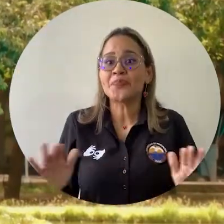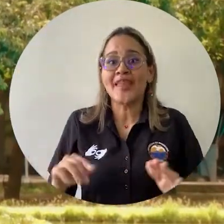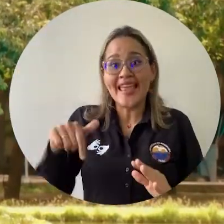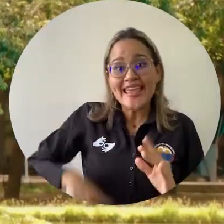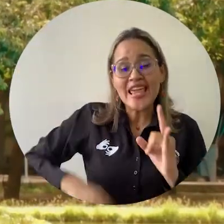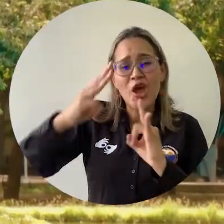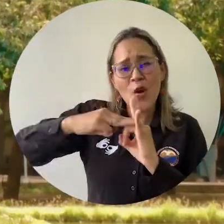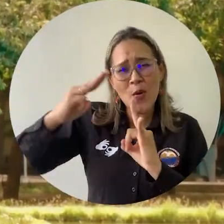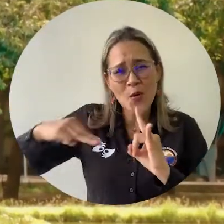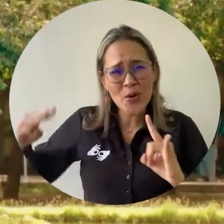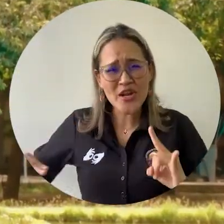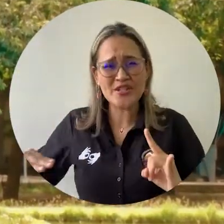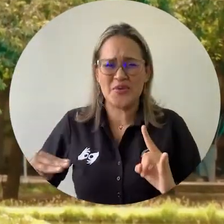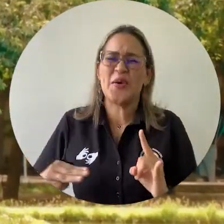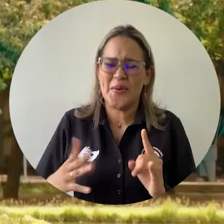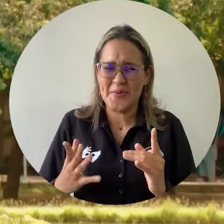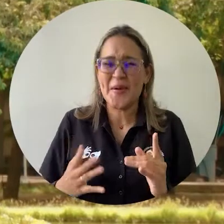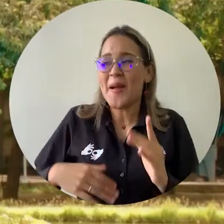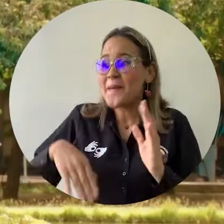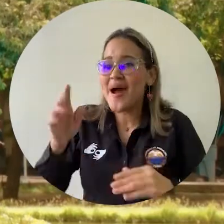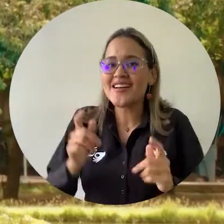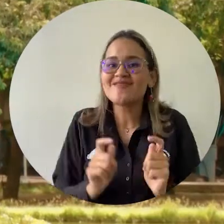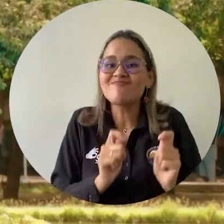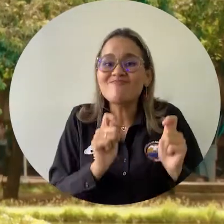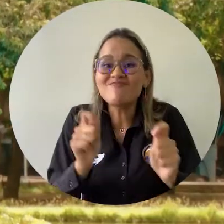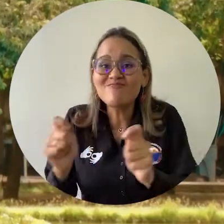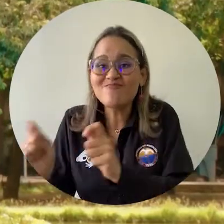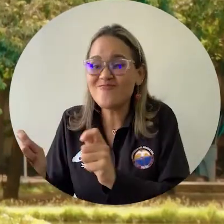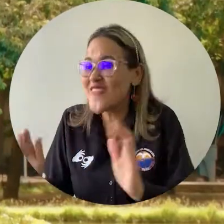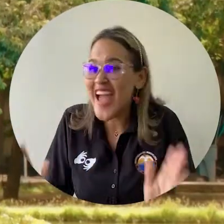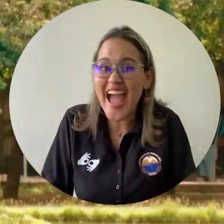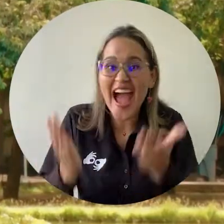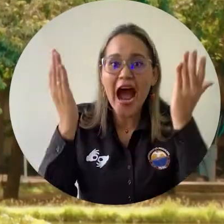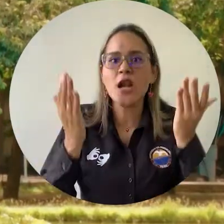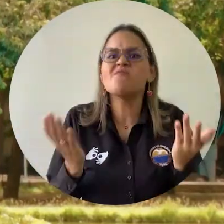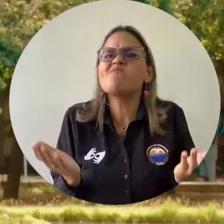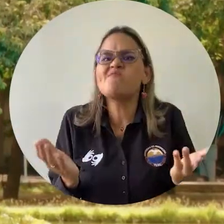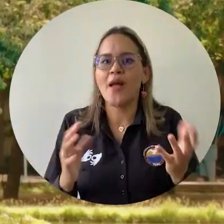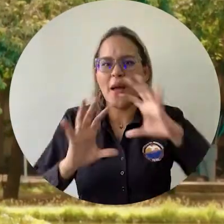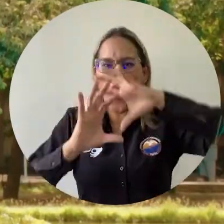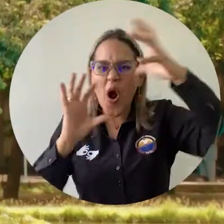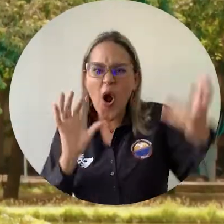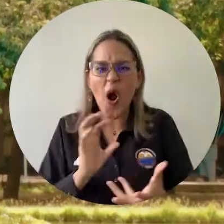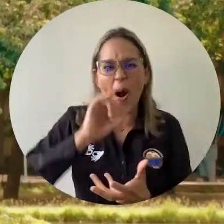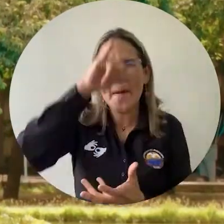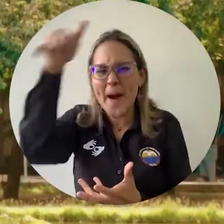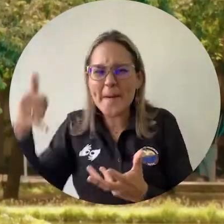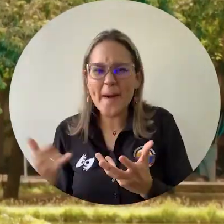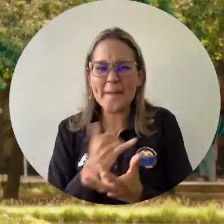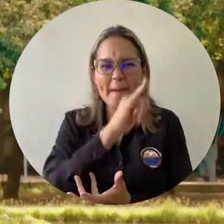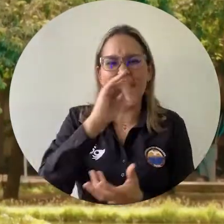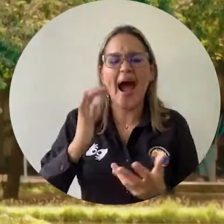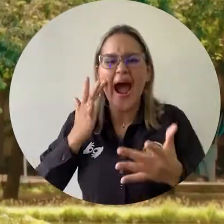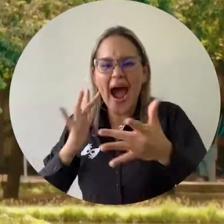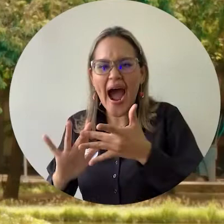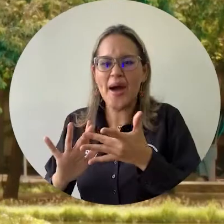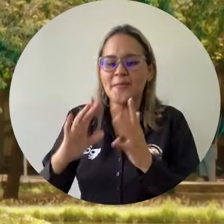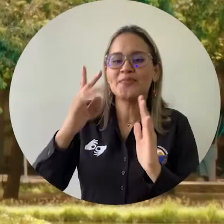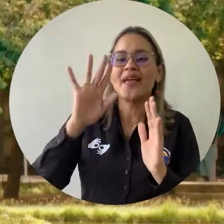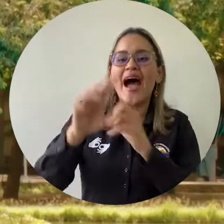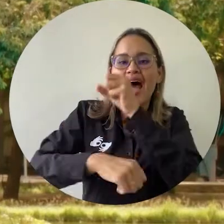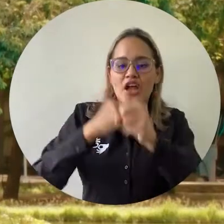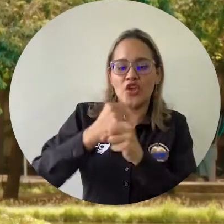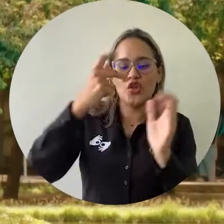a los becarios de las convocatorias Conexión Global Incluyente y Diversa 2019, Conexión Global Incluyente y Diversa